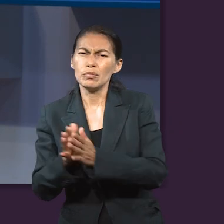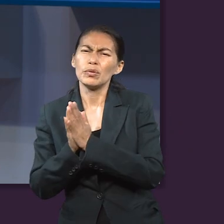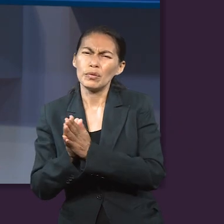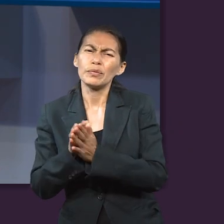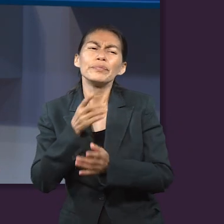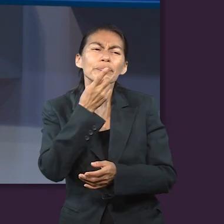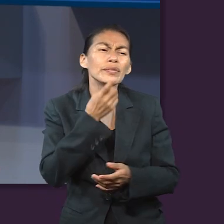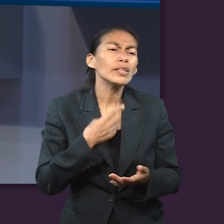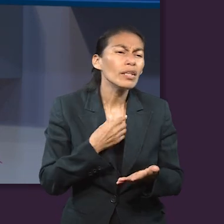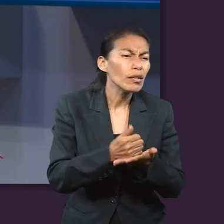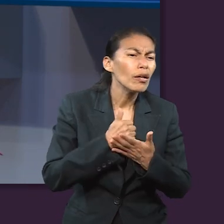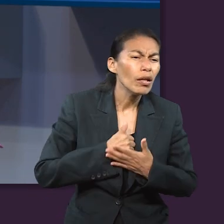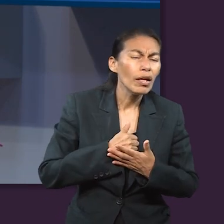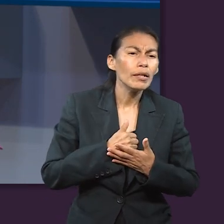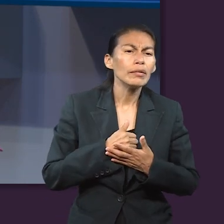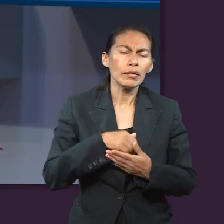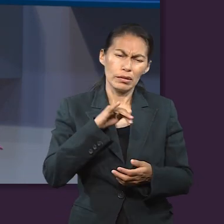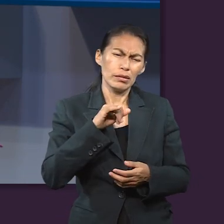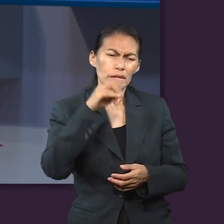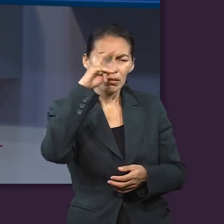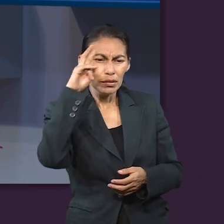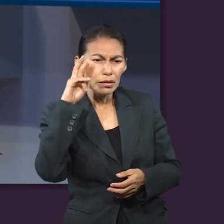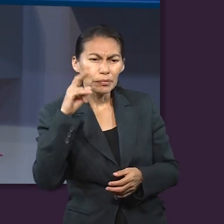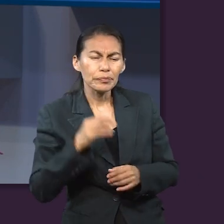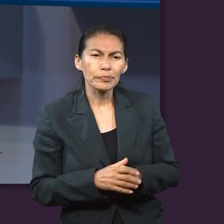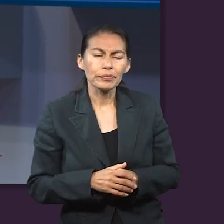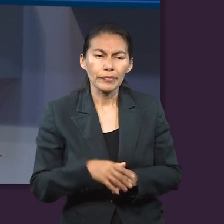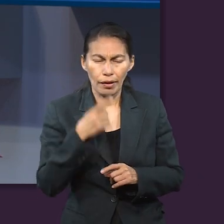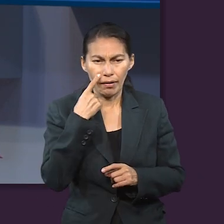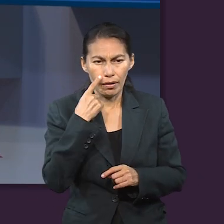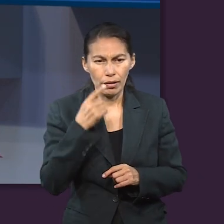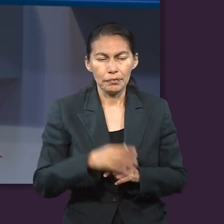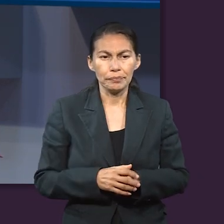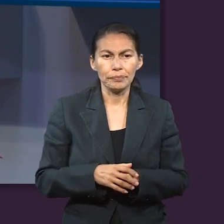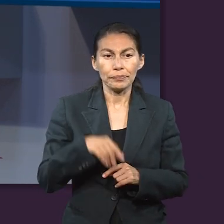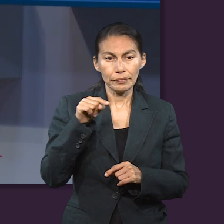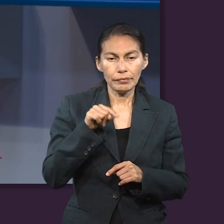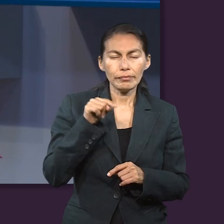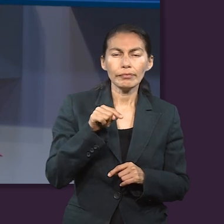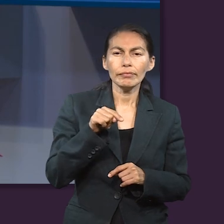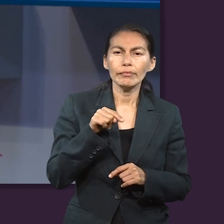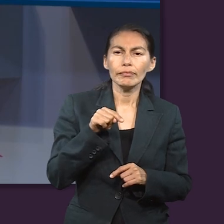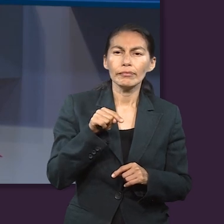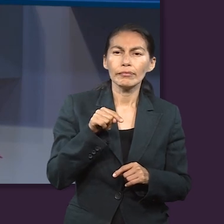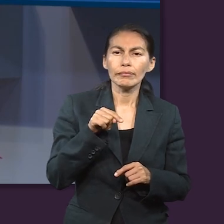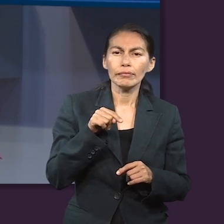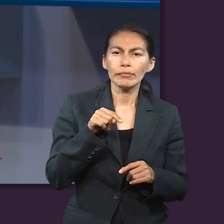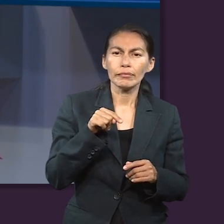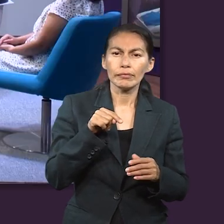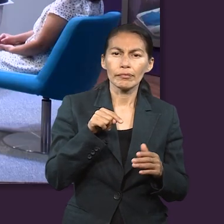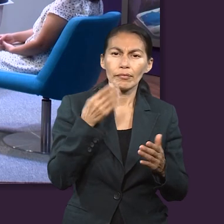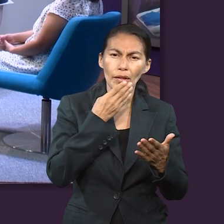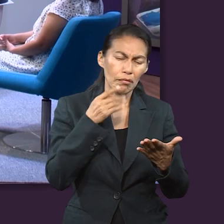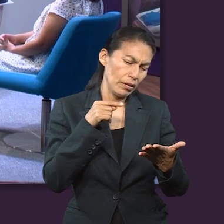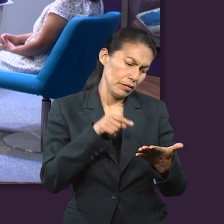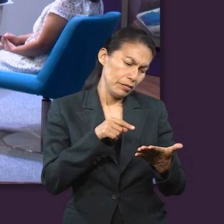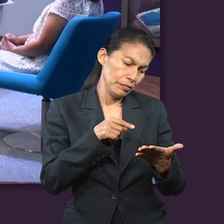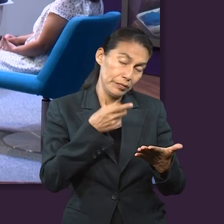del 1 al 10. Si alguien me puede ayudar. Sí, Vale. En este pasaje se presenta,